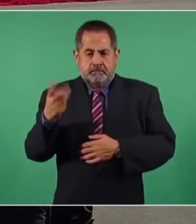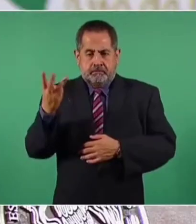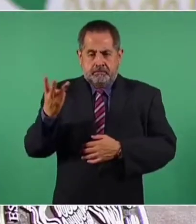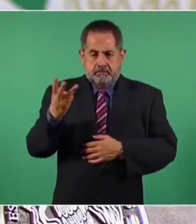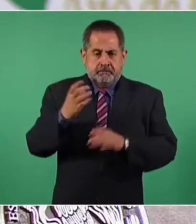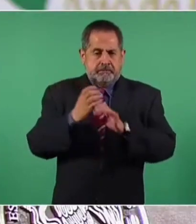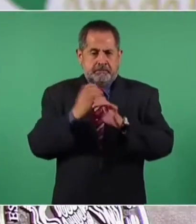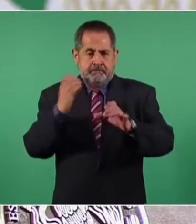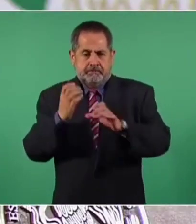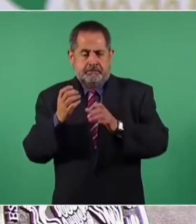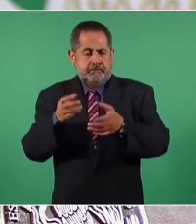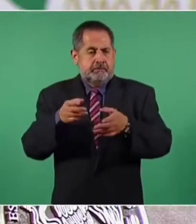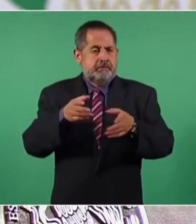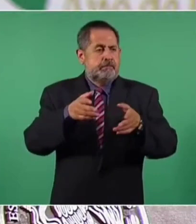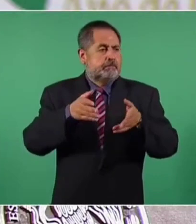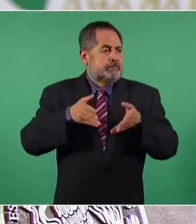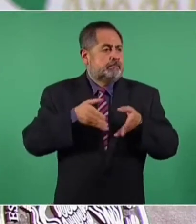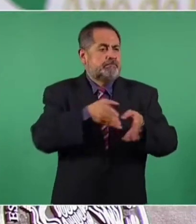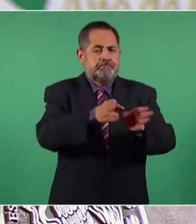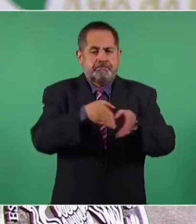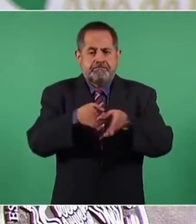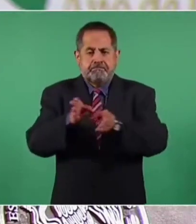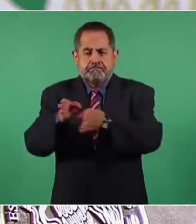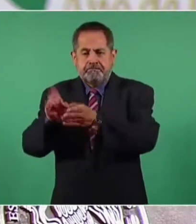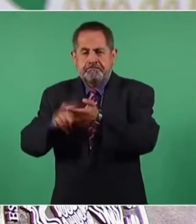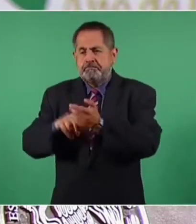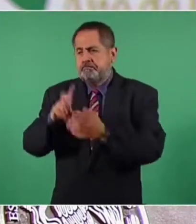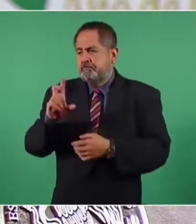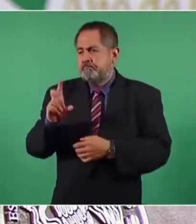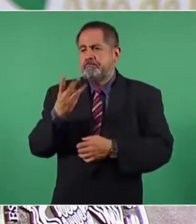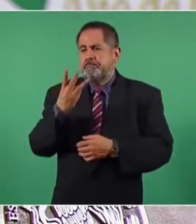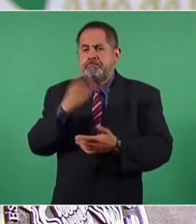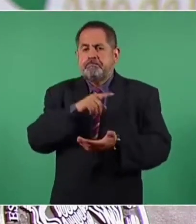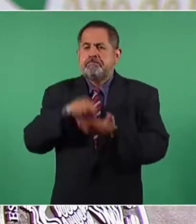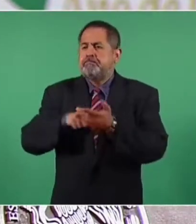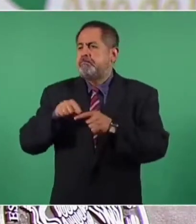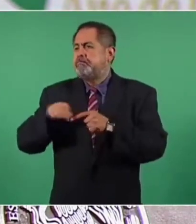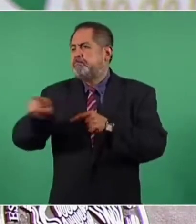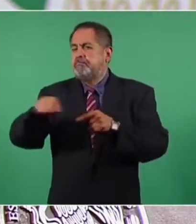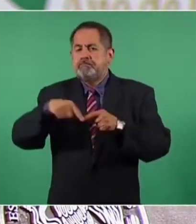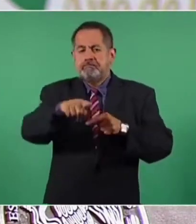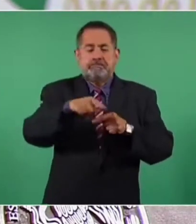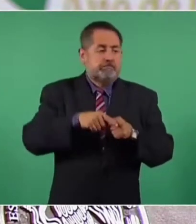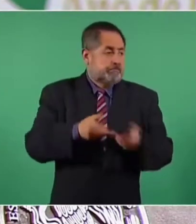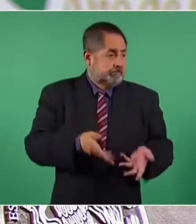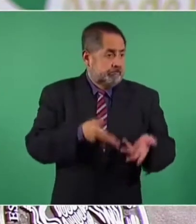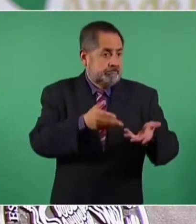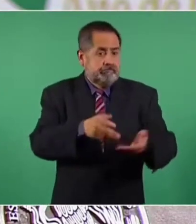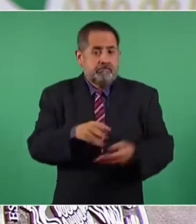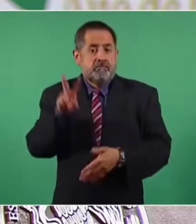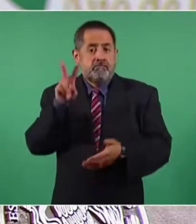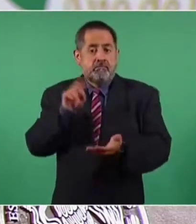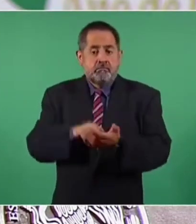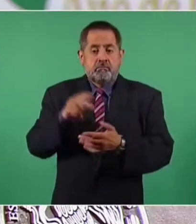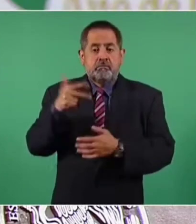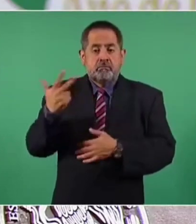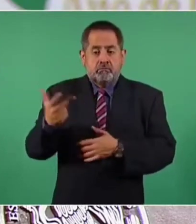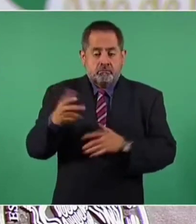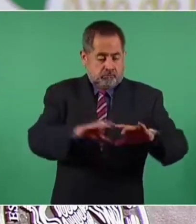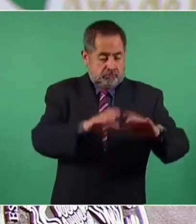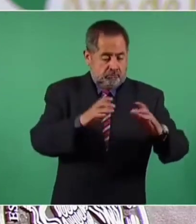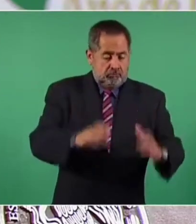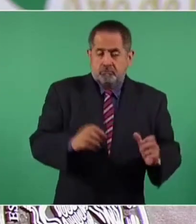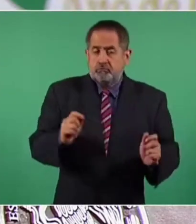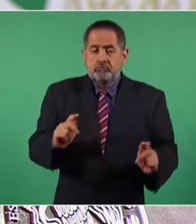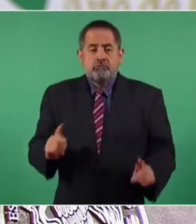en 33 rutas, ofertamos 2.008 cilindros, se